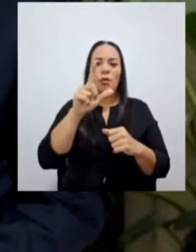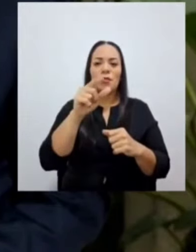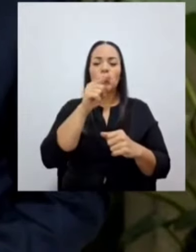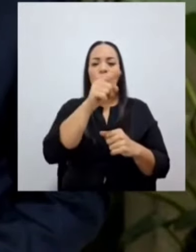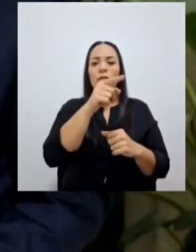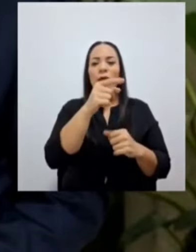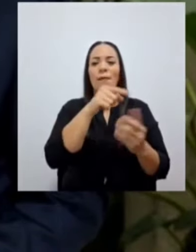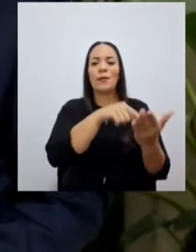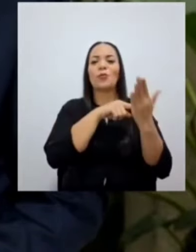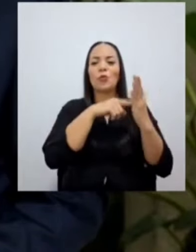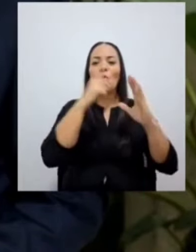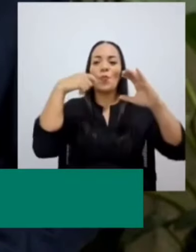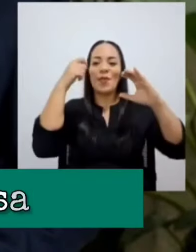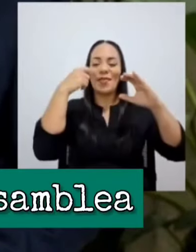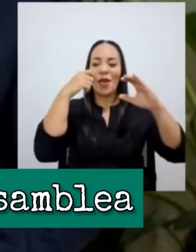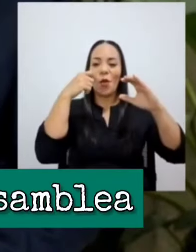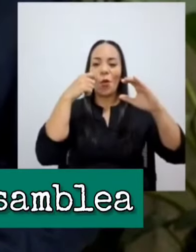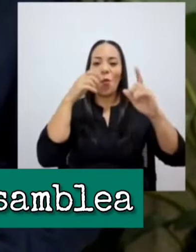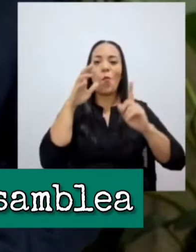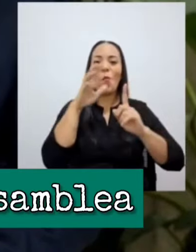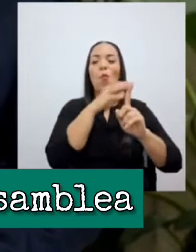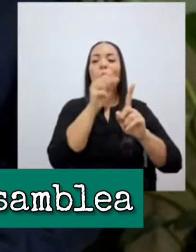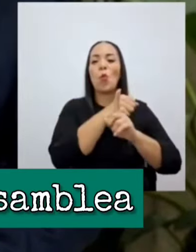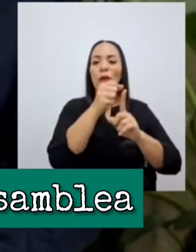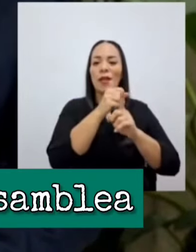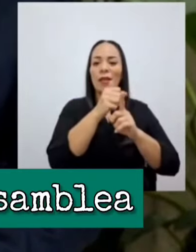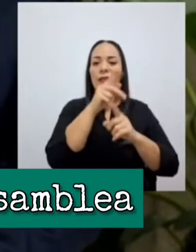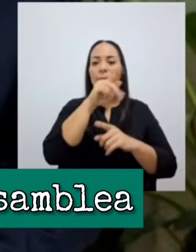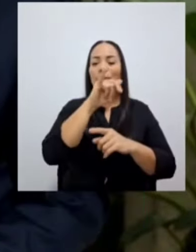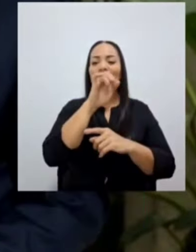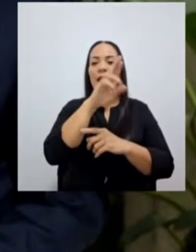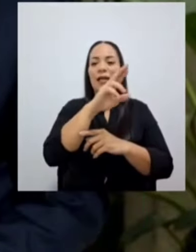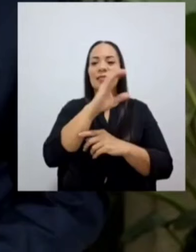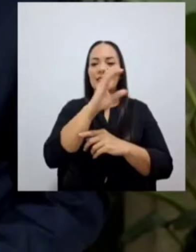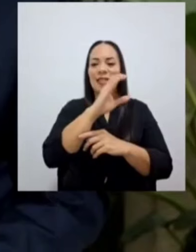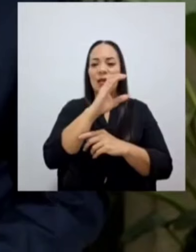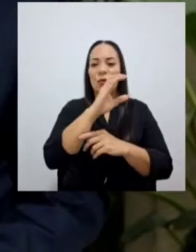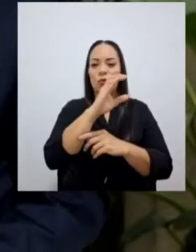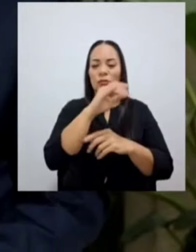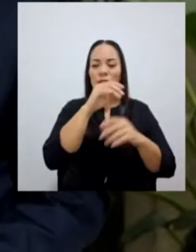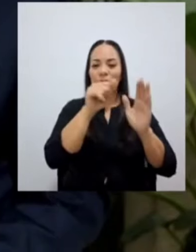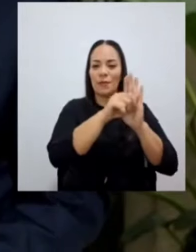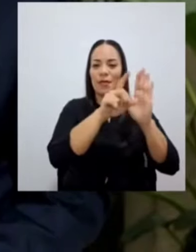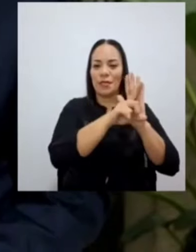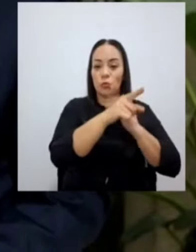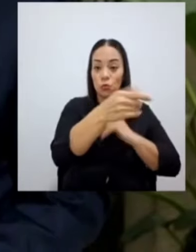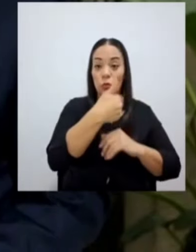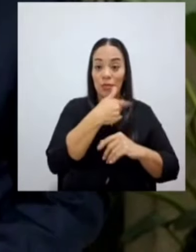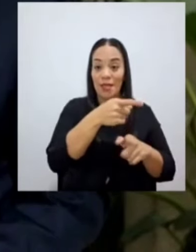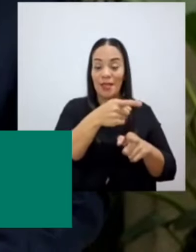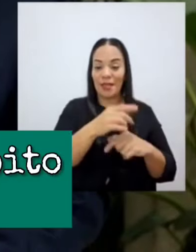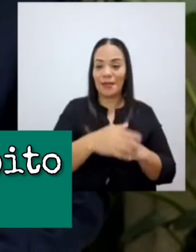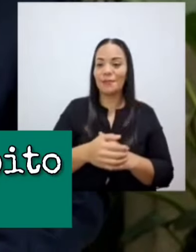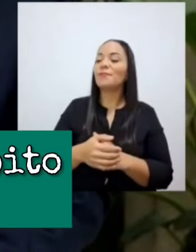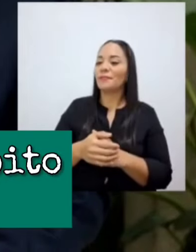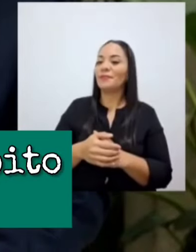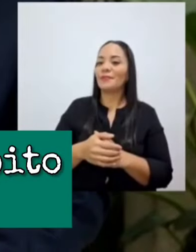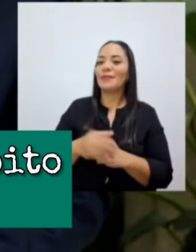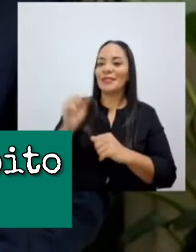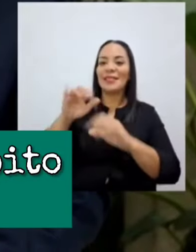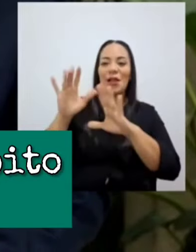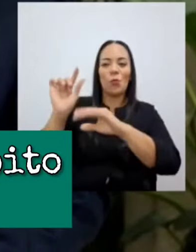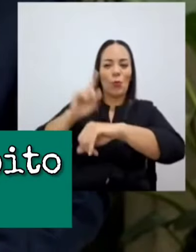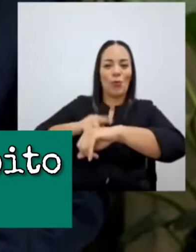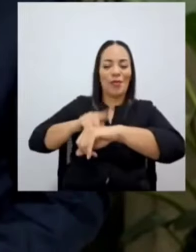un video del bullying que le hacen a Pilar Cisneros en la Asamblea? Sí, señor. ¿Usted lo tiene por ahí? Sí, pero tiene que darme un